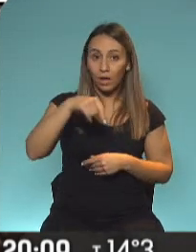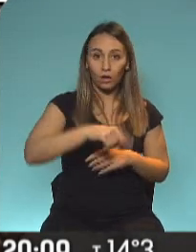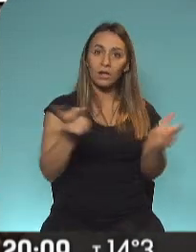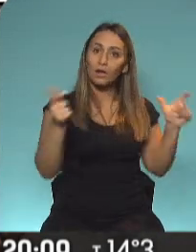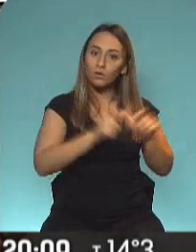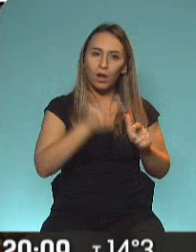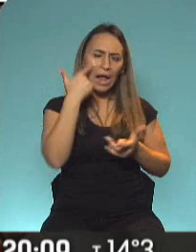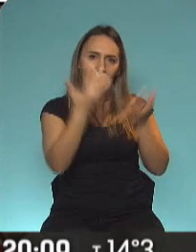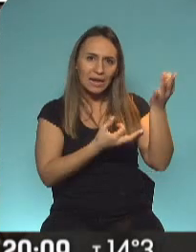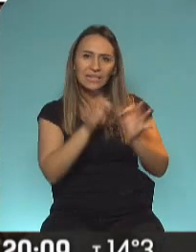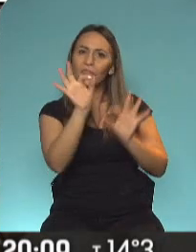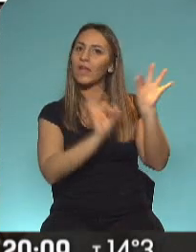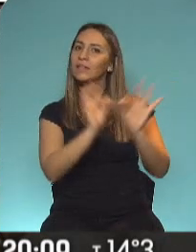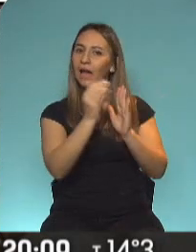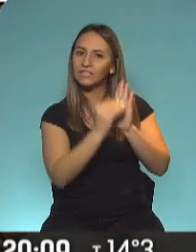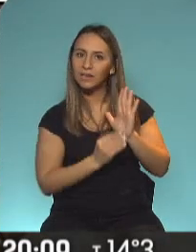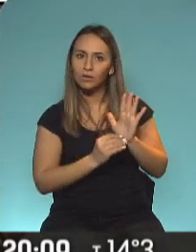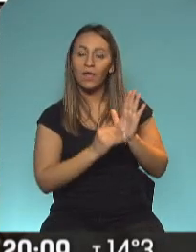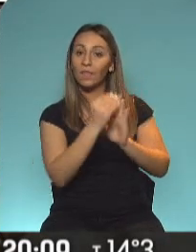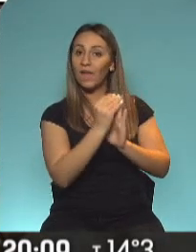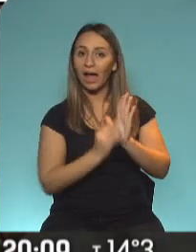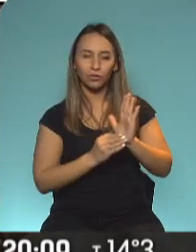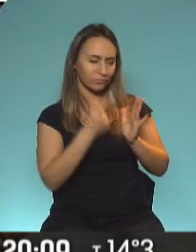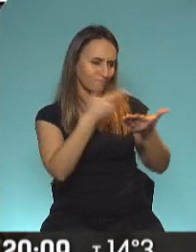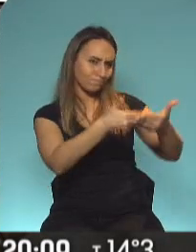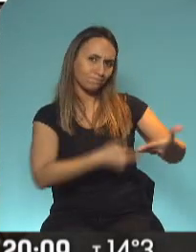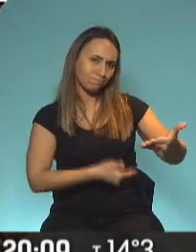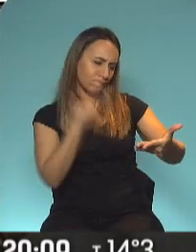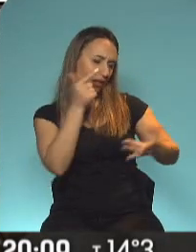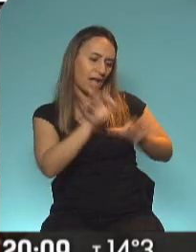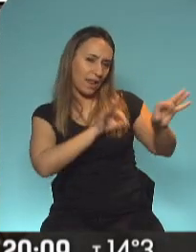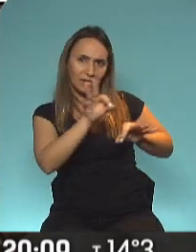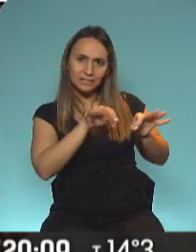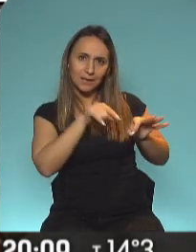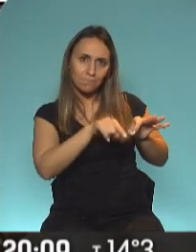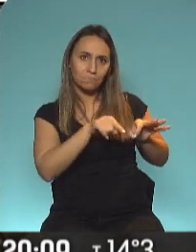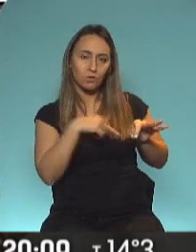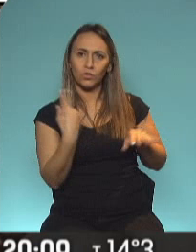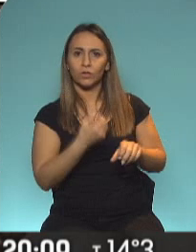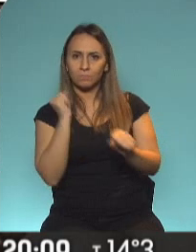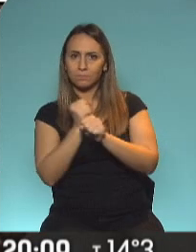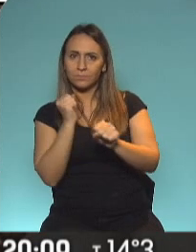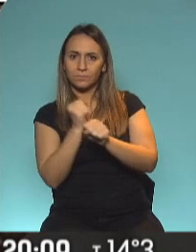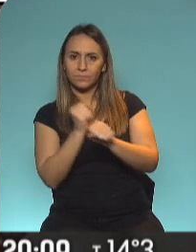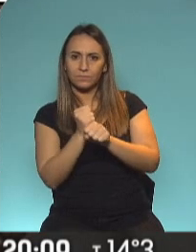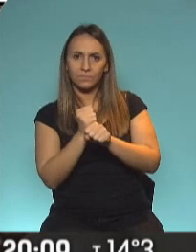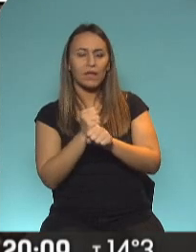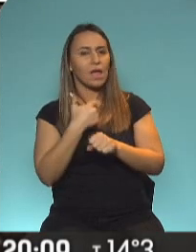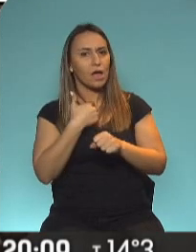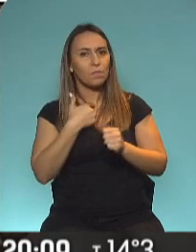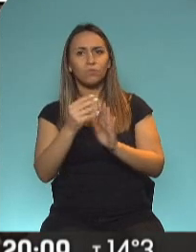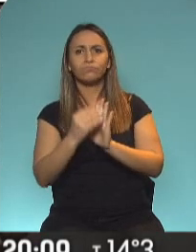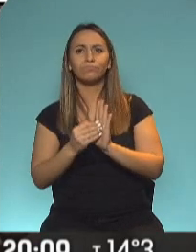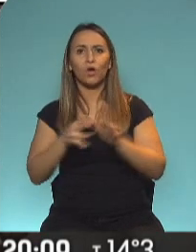analizar con mucho detalle una serie de datos. Estamos trabajando en generar una serie de indicadores conjuntos,